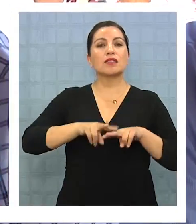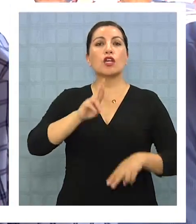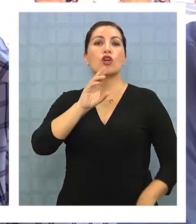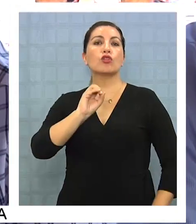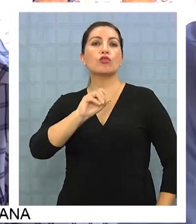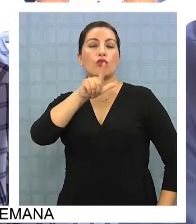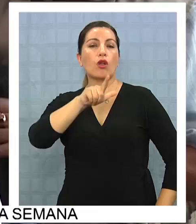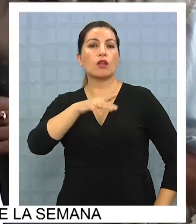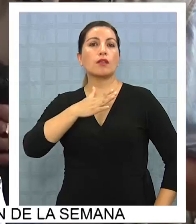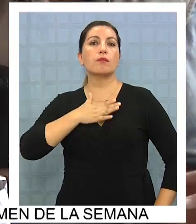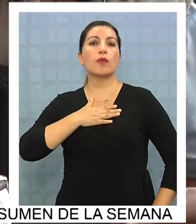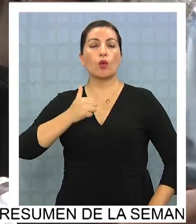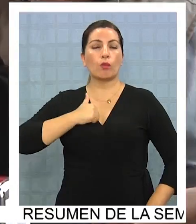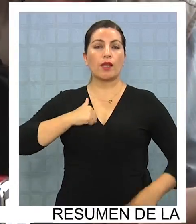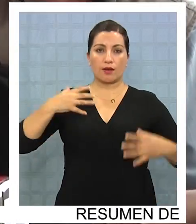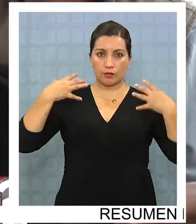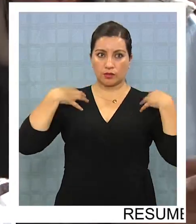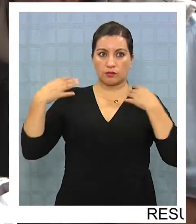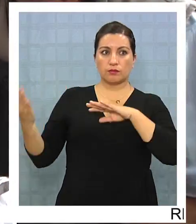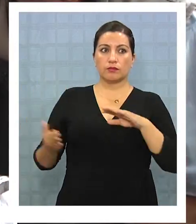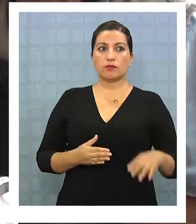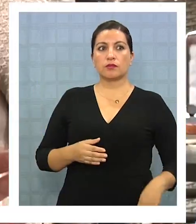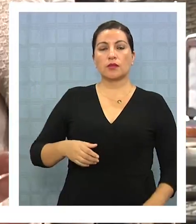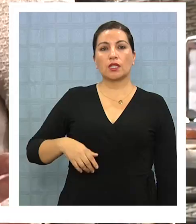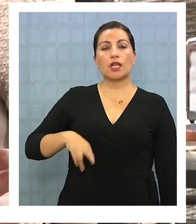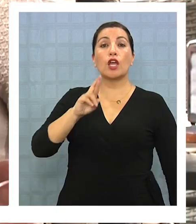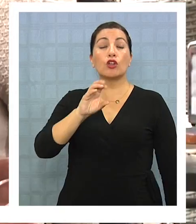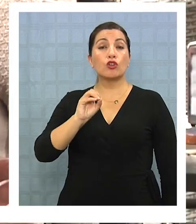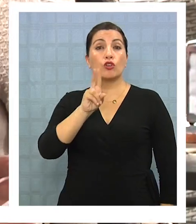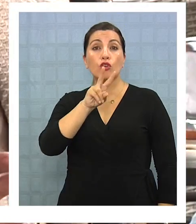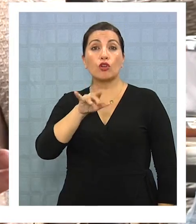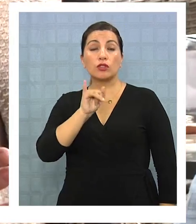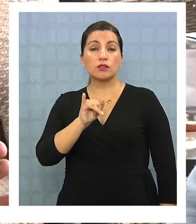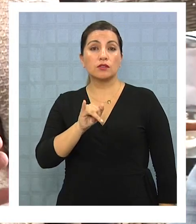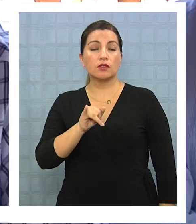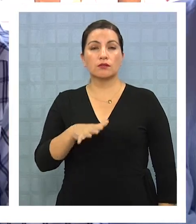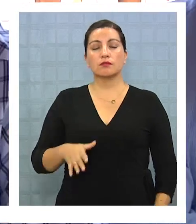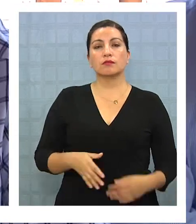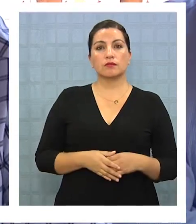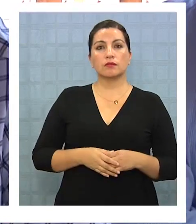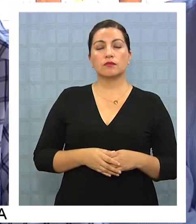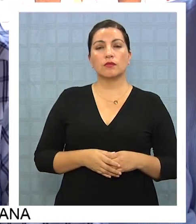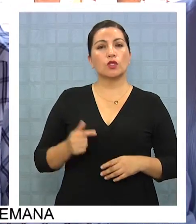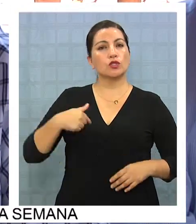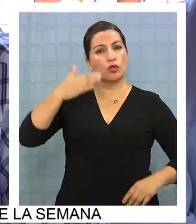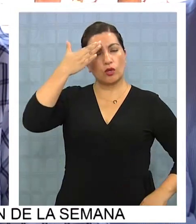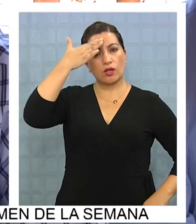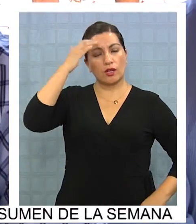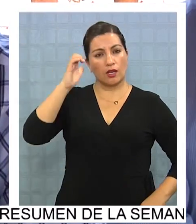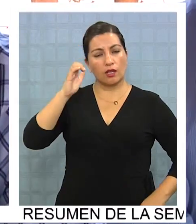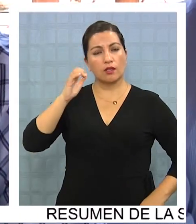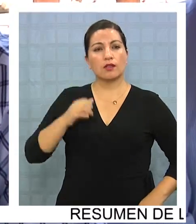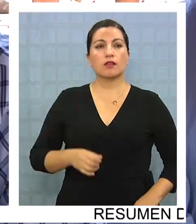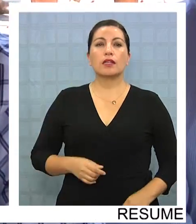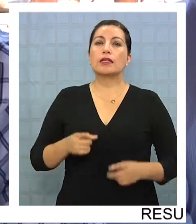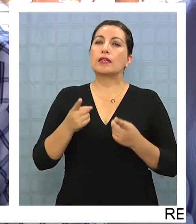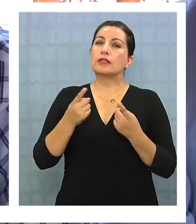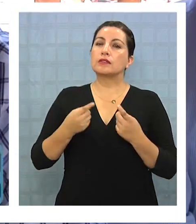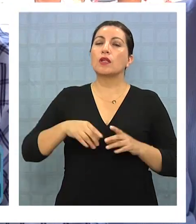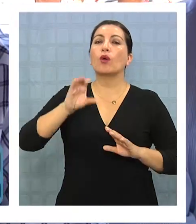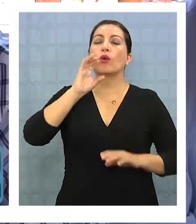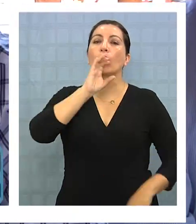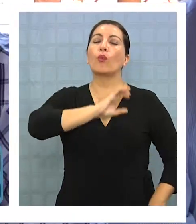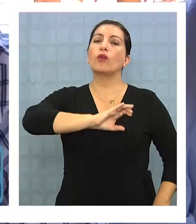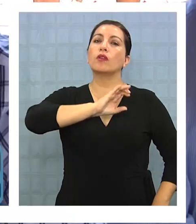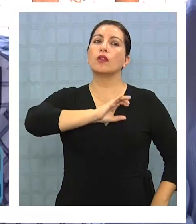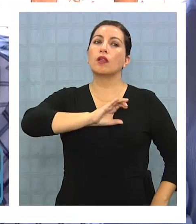cumplir con las responsabilidades. Sobre el senador Fulvio Rossi, Elizalde dijo. Creemos que es necesario una conducta que sea de